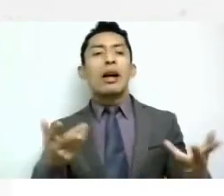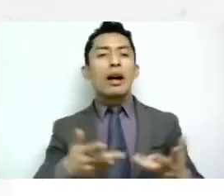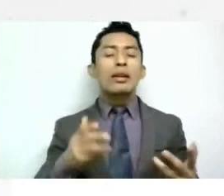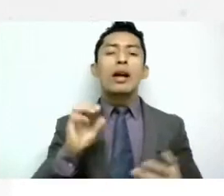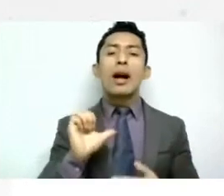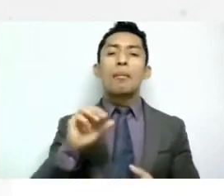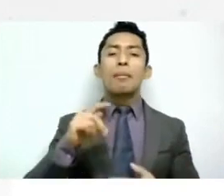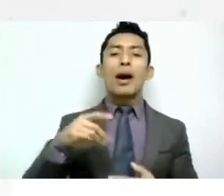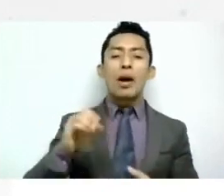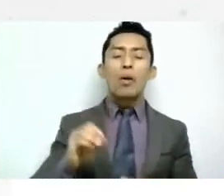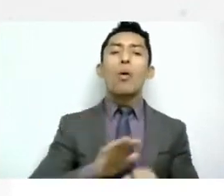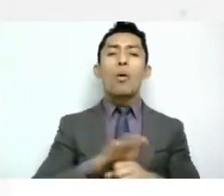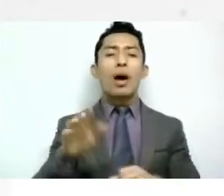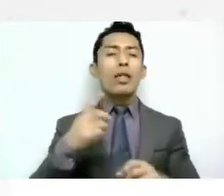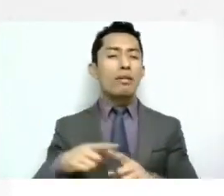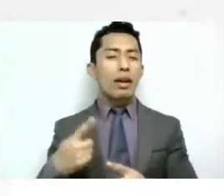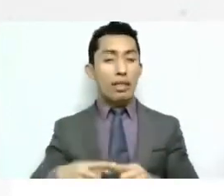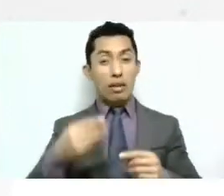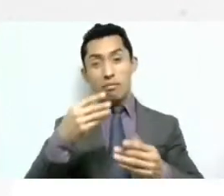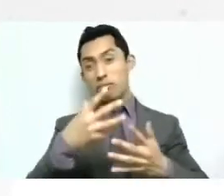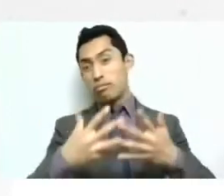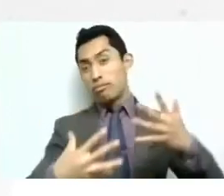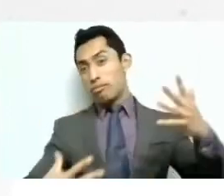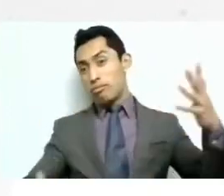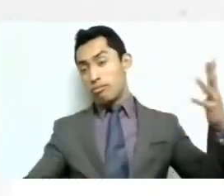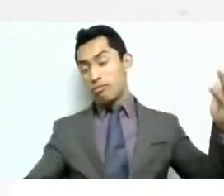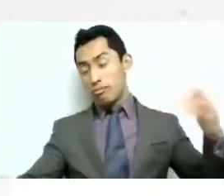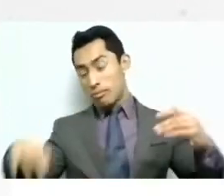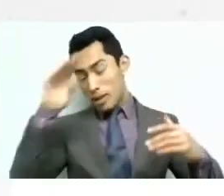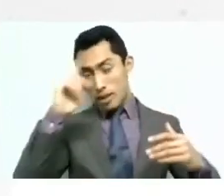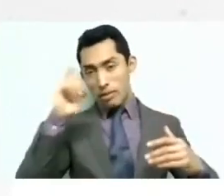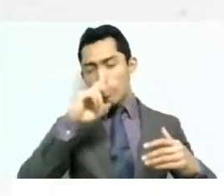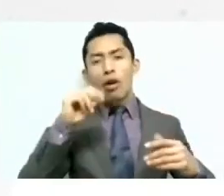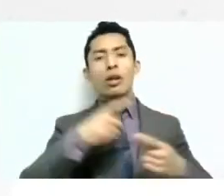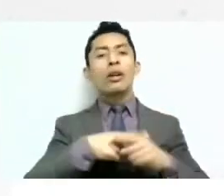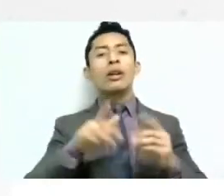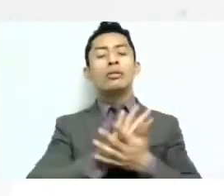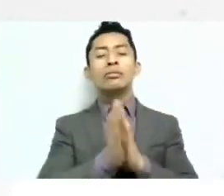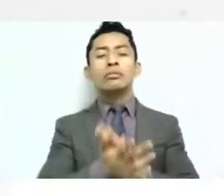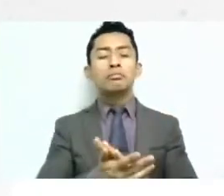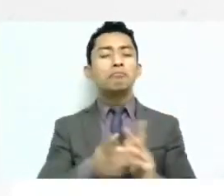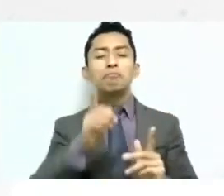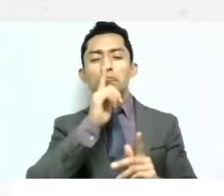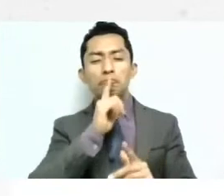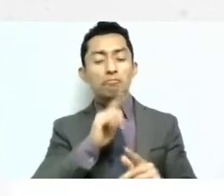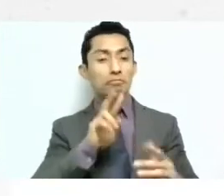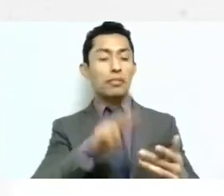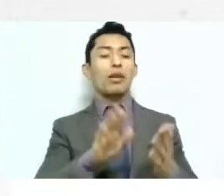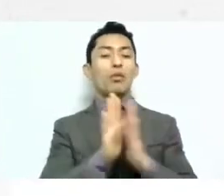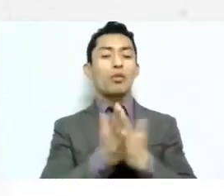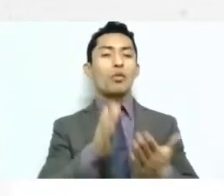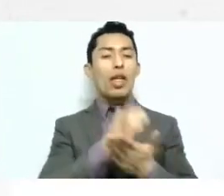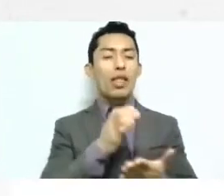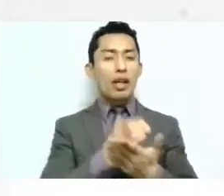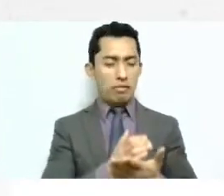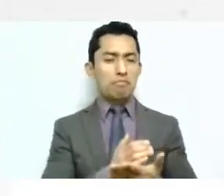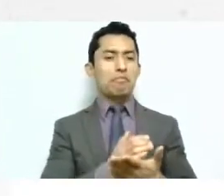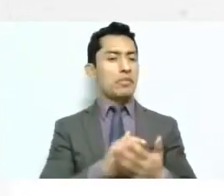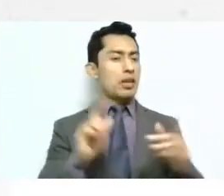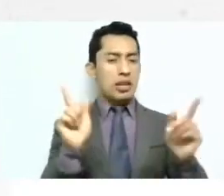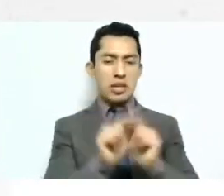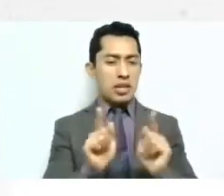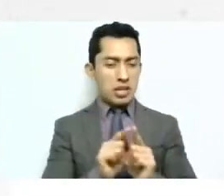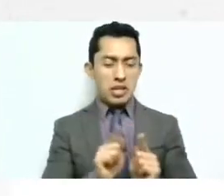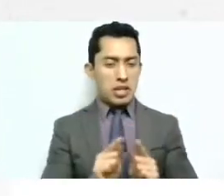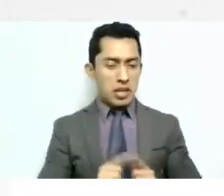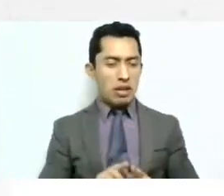promovió y cosas así aquí lo que vemos con esta este cuaderno pues que se sintetizan los hechos reales nos